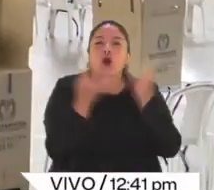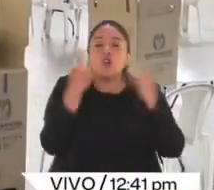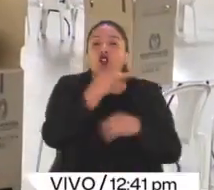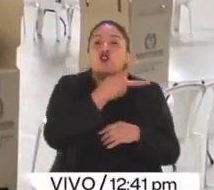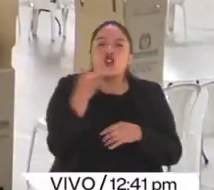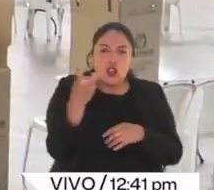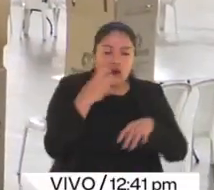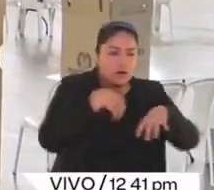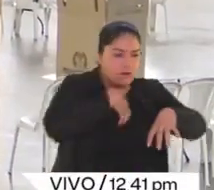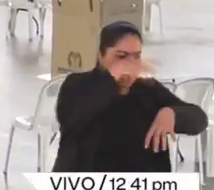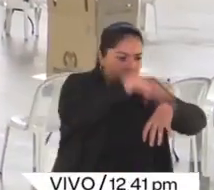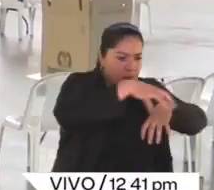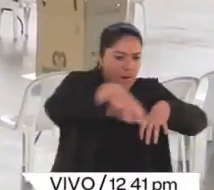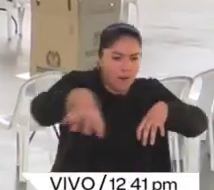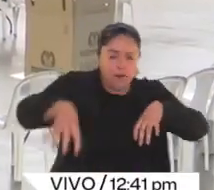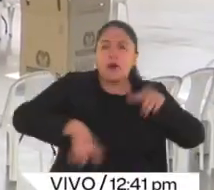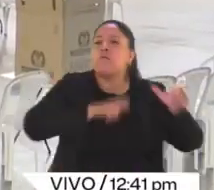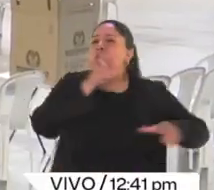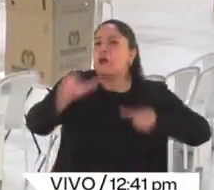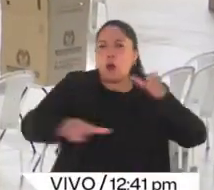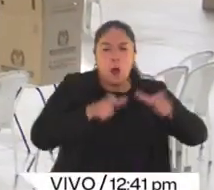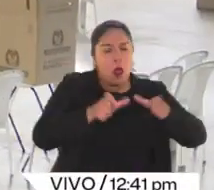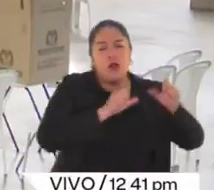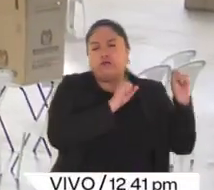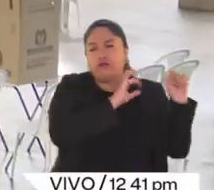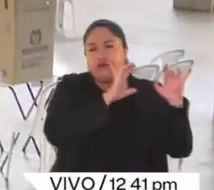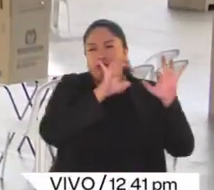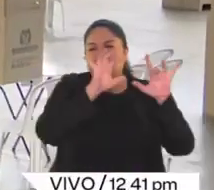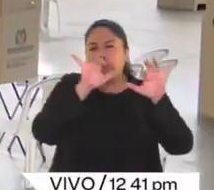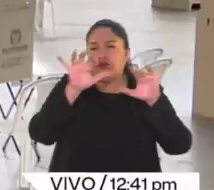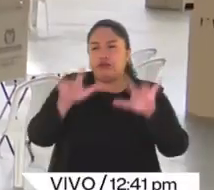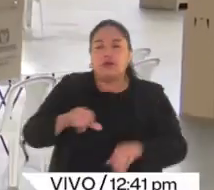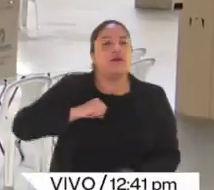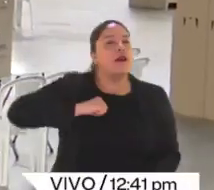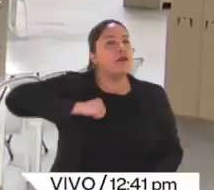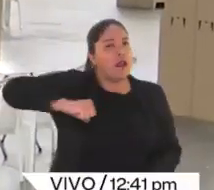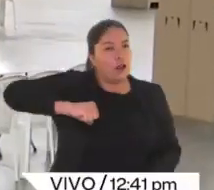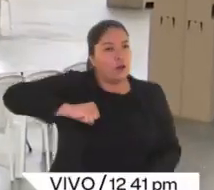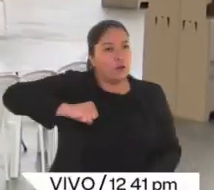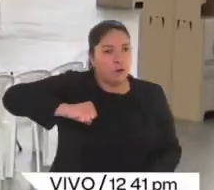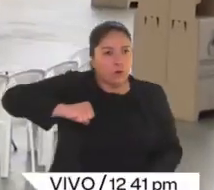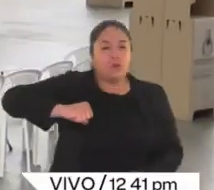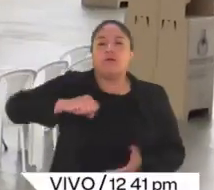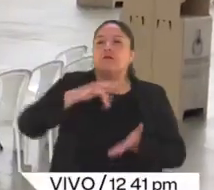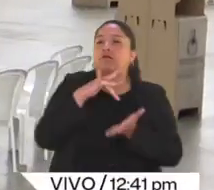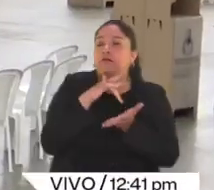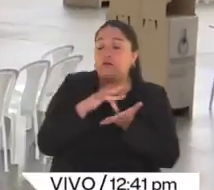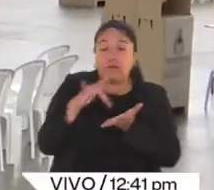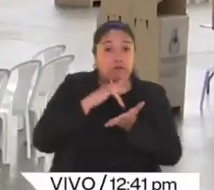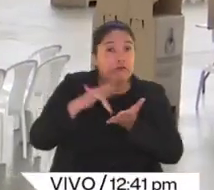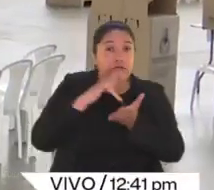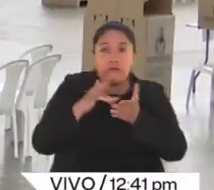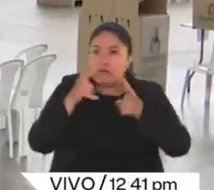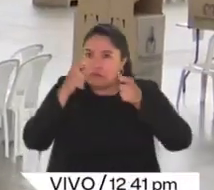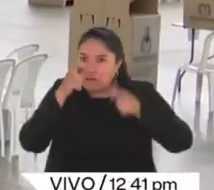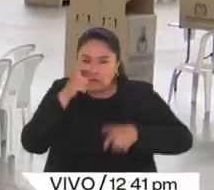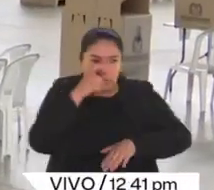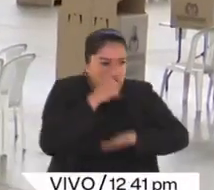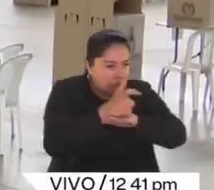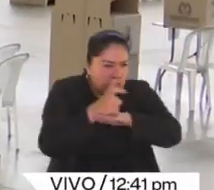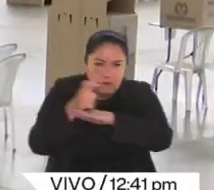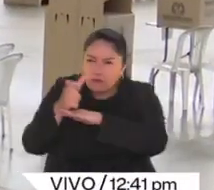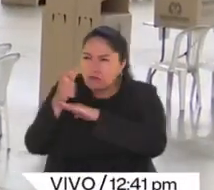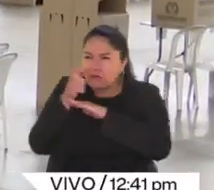de votación justamente para que las personas puedan venir a ejercer su derecho. En máxima alerta están las autoridades porque también